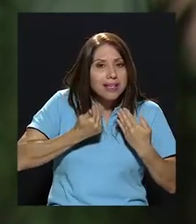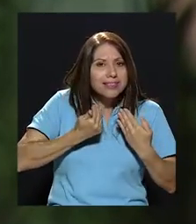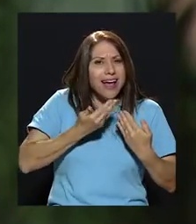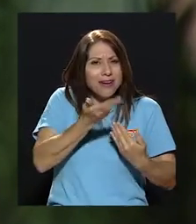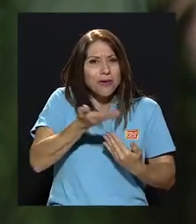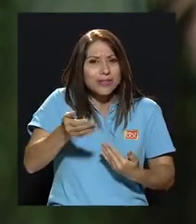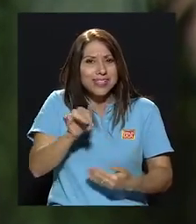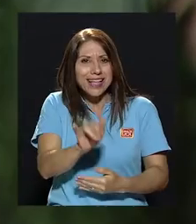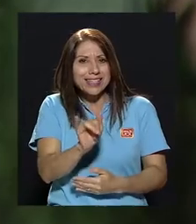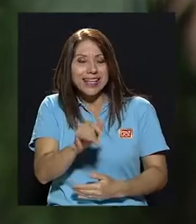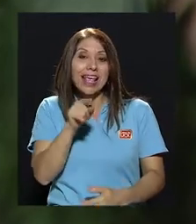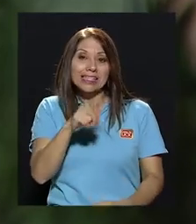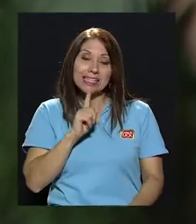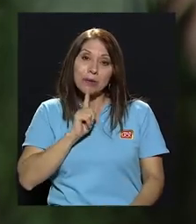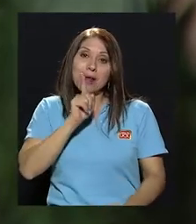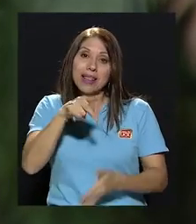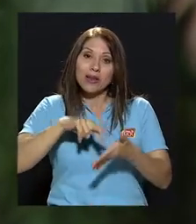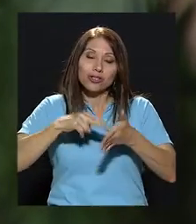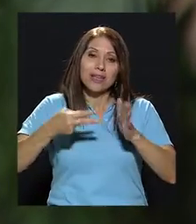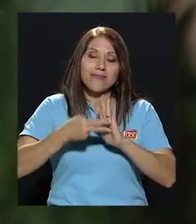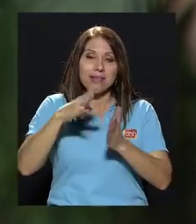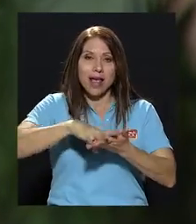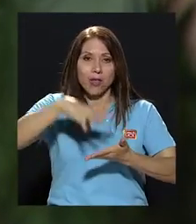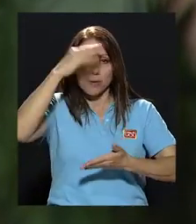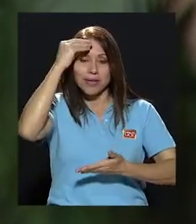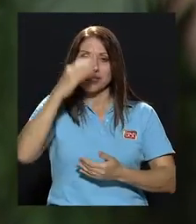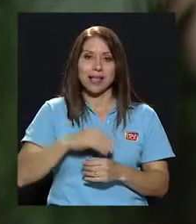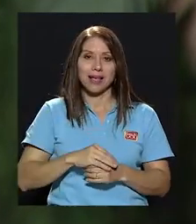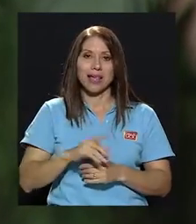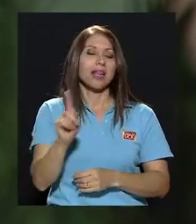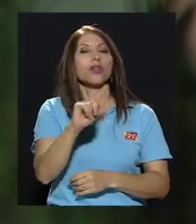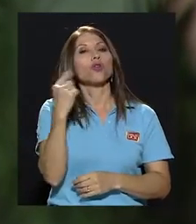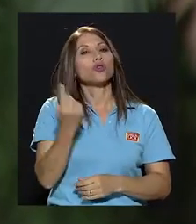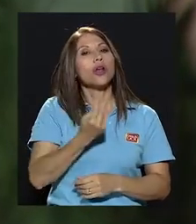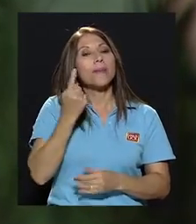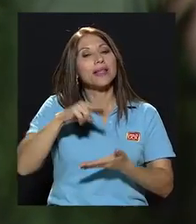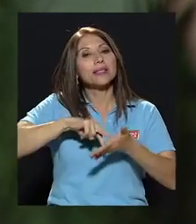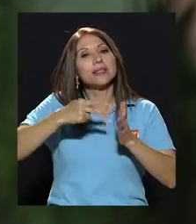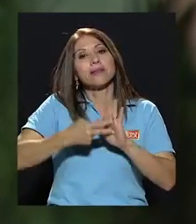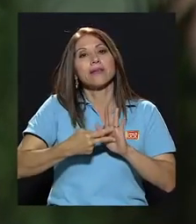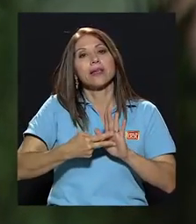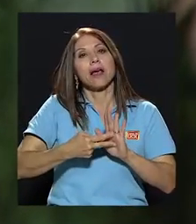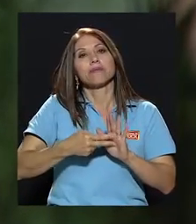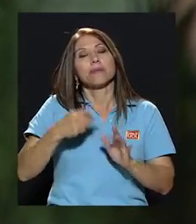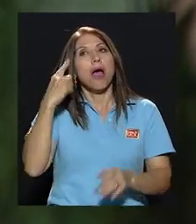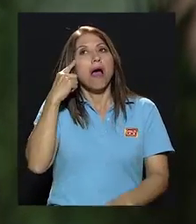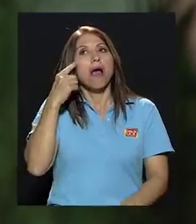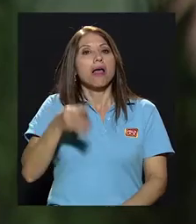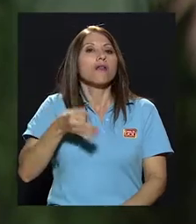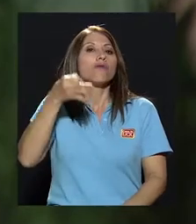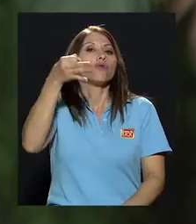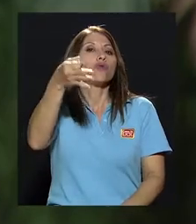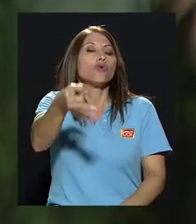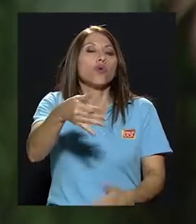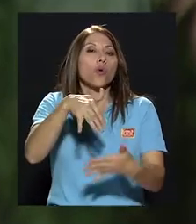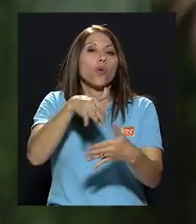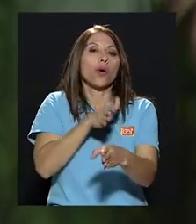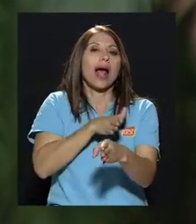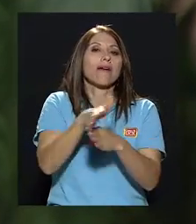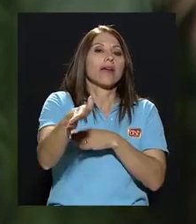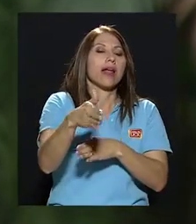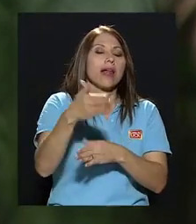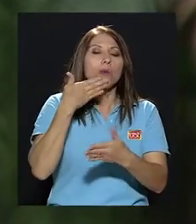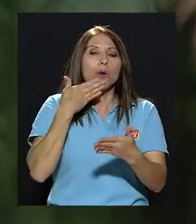y cuestiones así. Ese es el verdadero significado del aprendizaje, no solamente poder optar en el futuro a una carrera